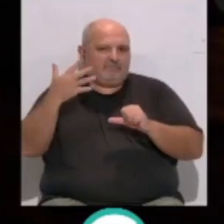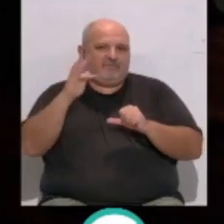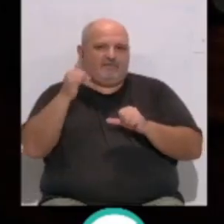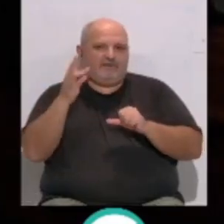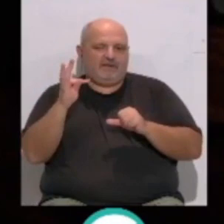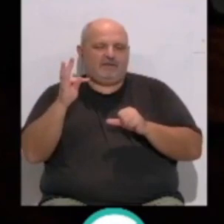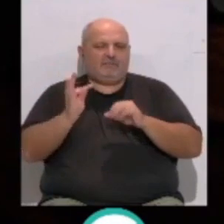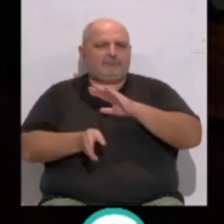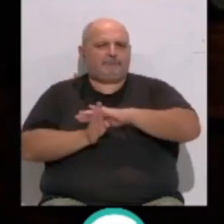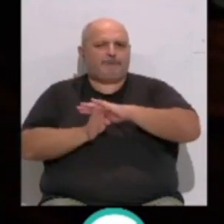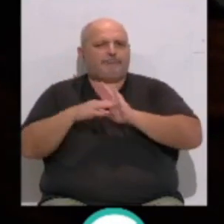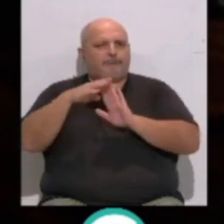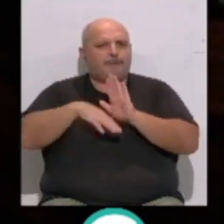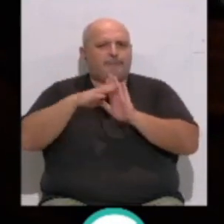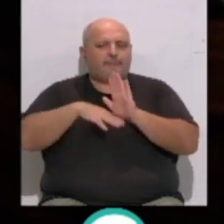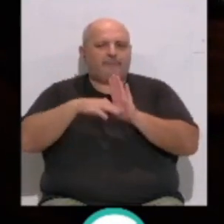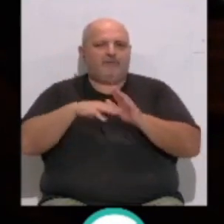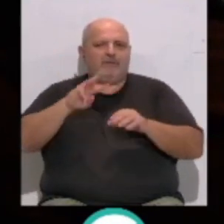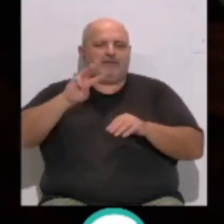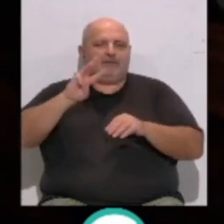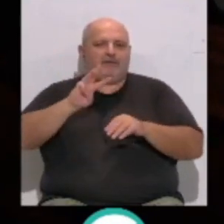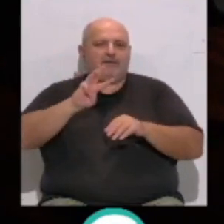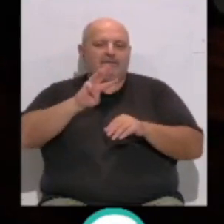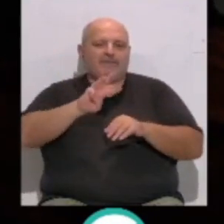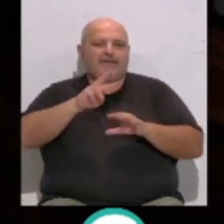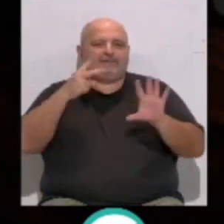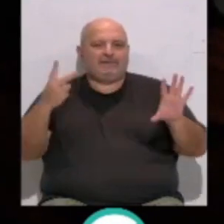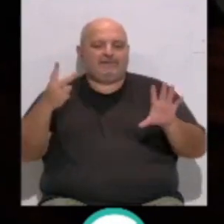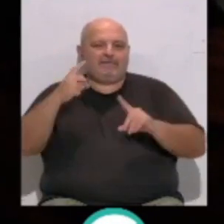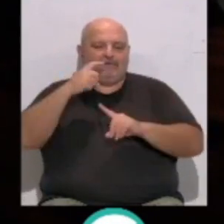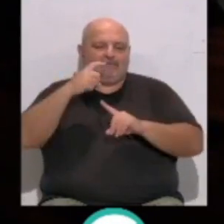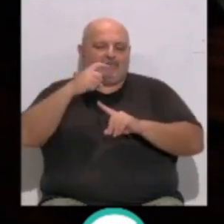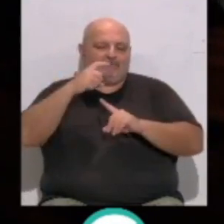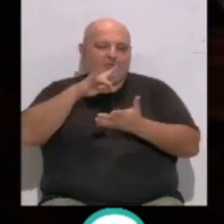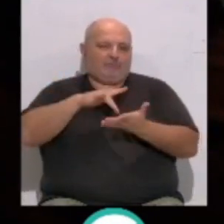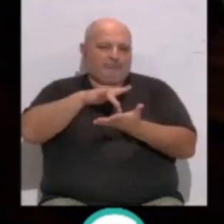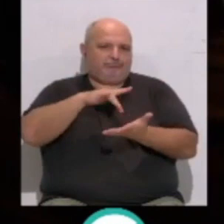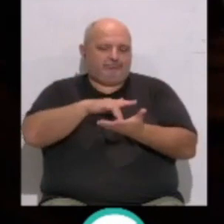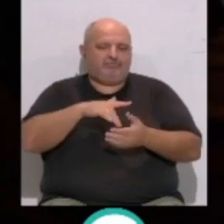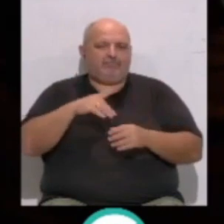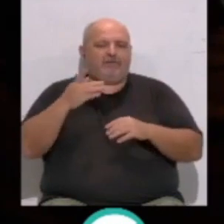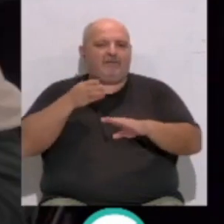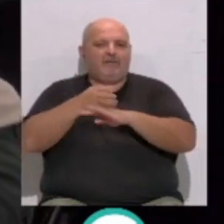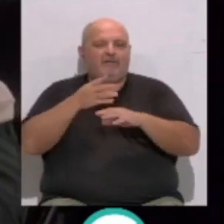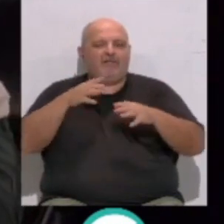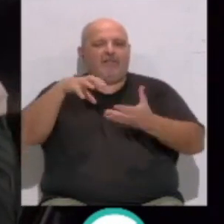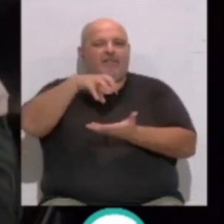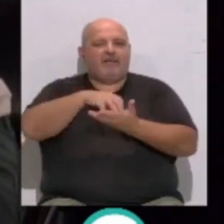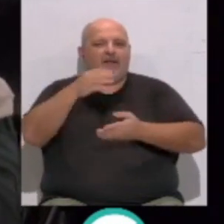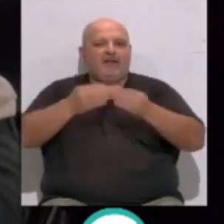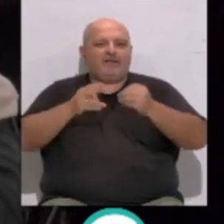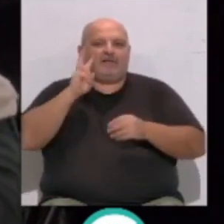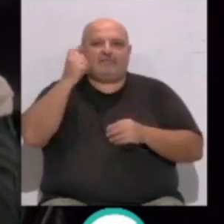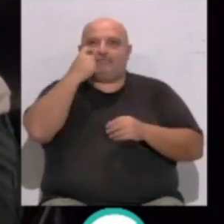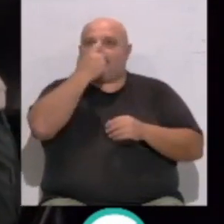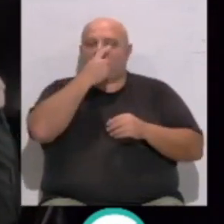continúa su programación con su 37ª edición. El público asistente ayer a la sala central lechera era testigo